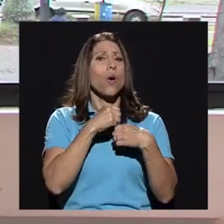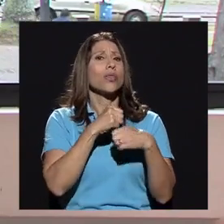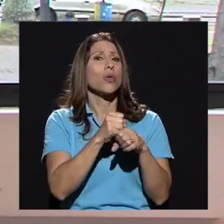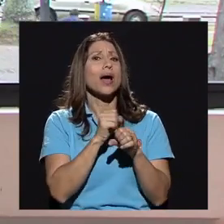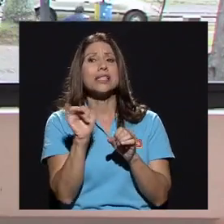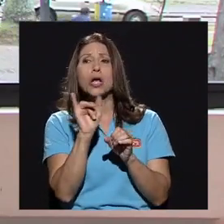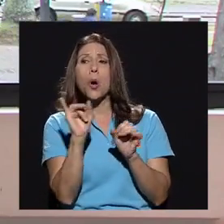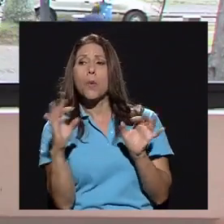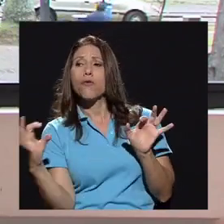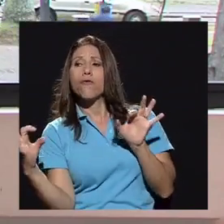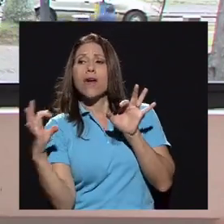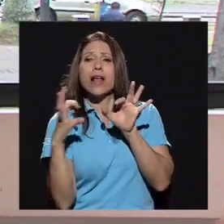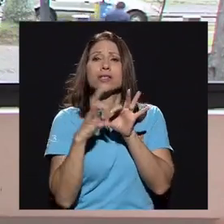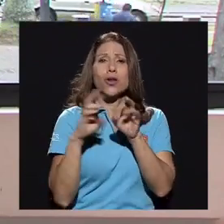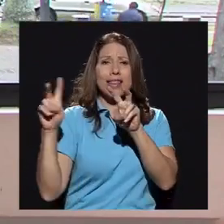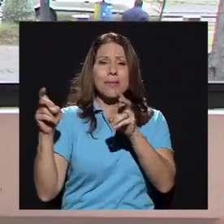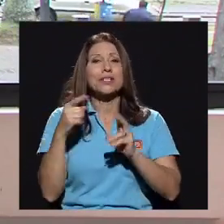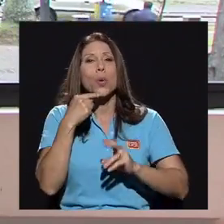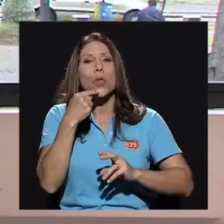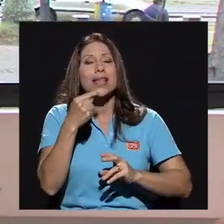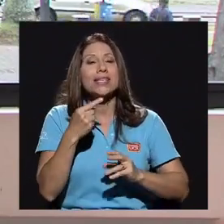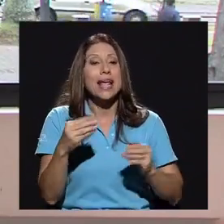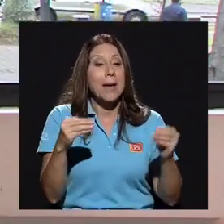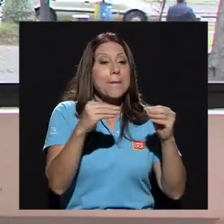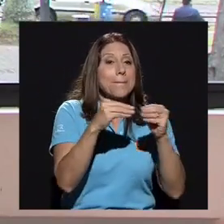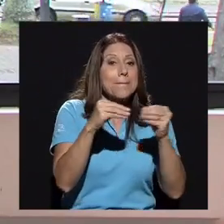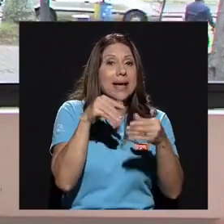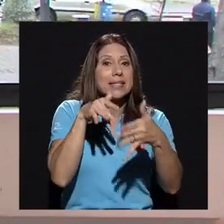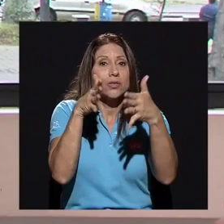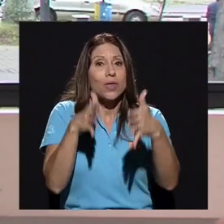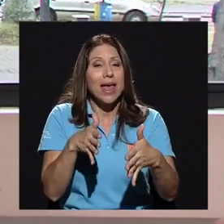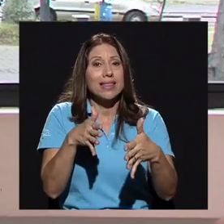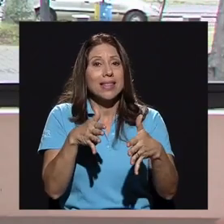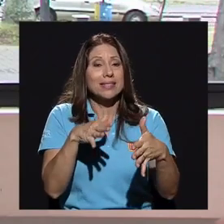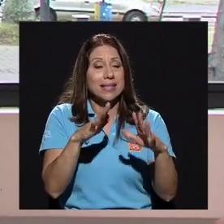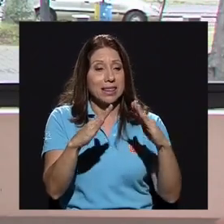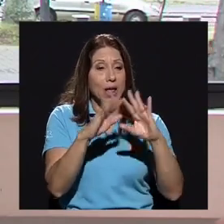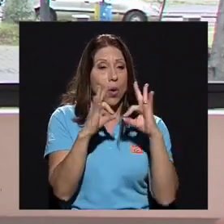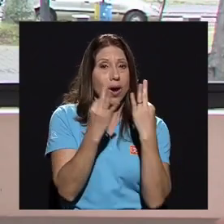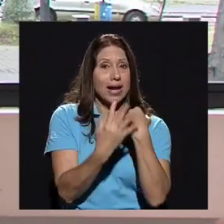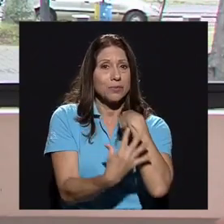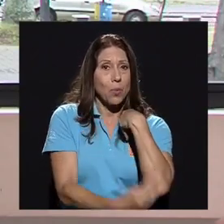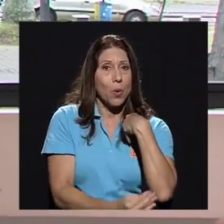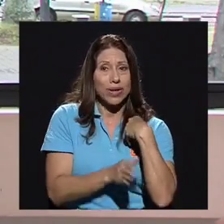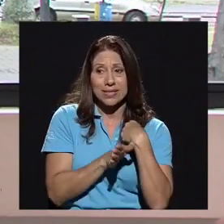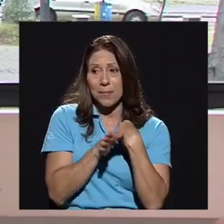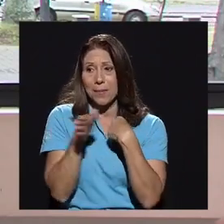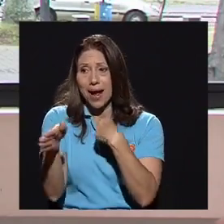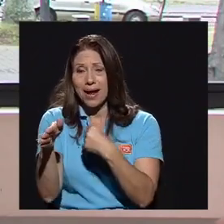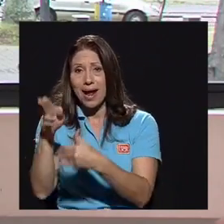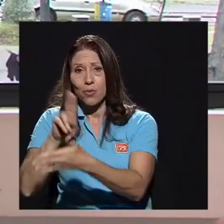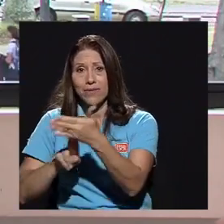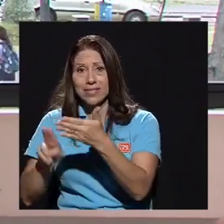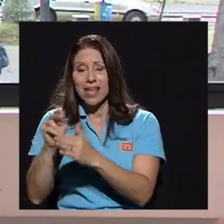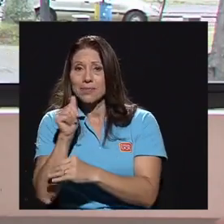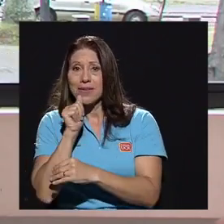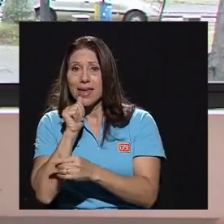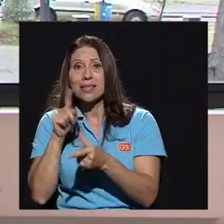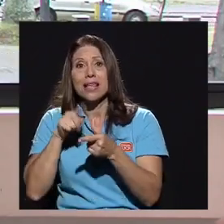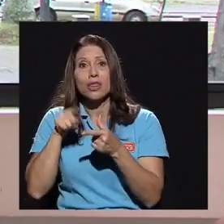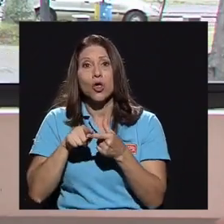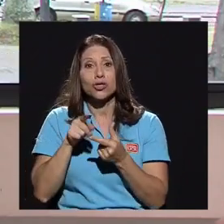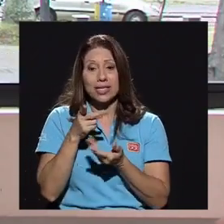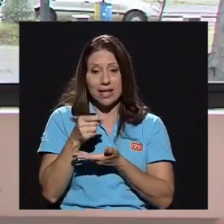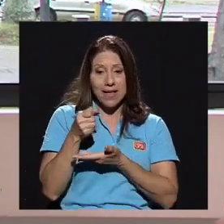donde dicen que, pues, como hay más estudiantes de hogares pobres que van a las universidades privadas, pues, que el FES debería ser repartido